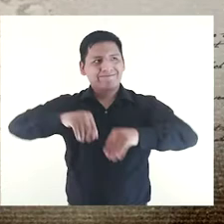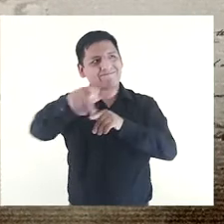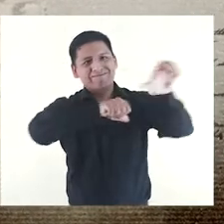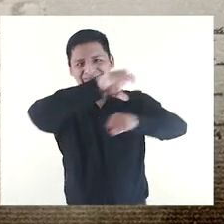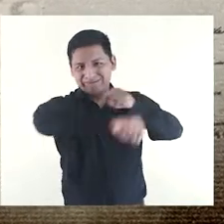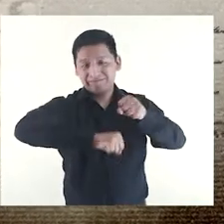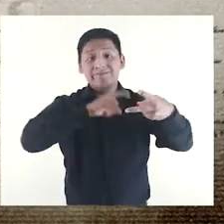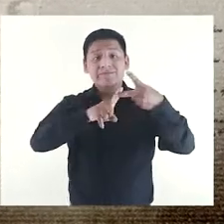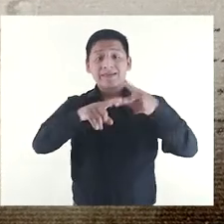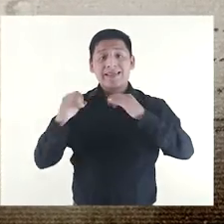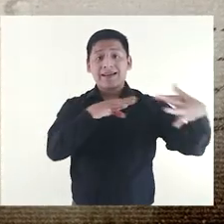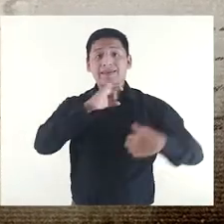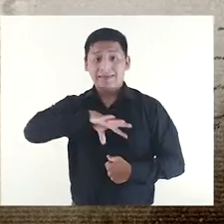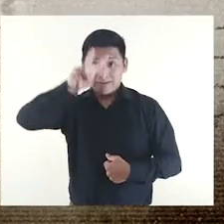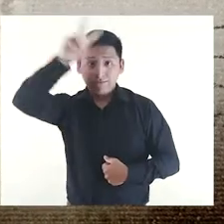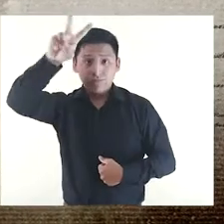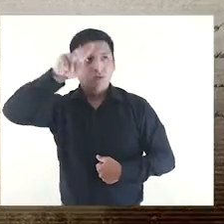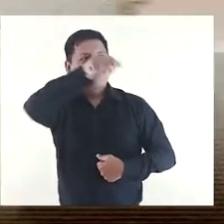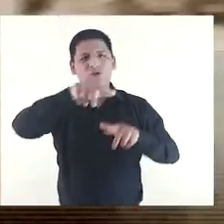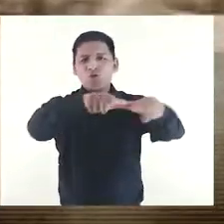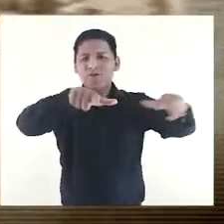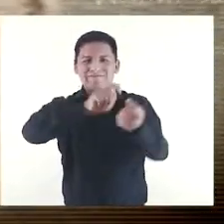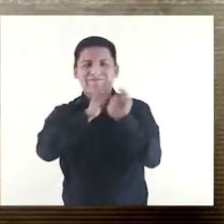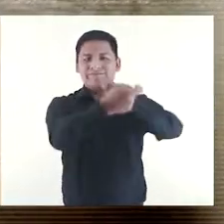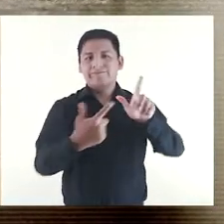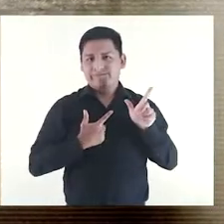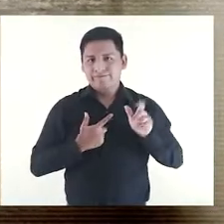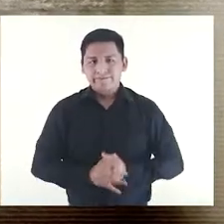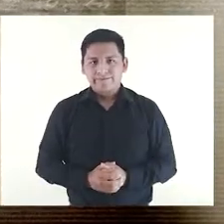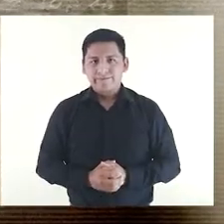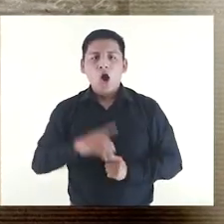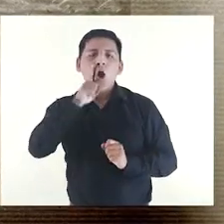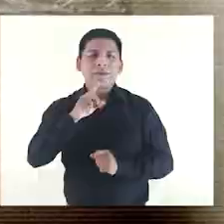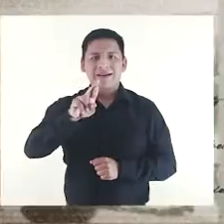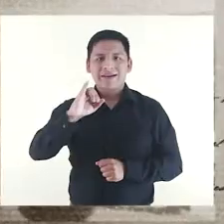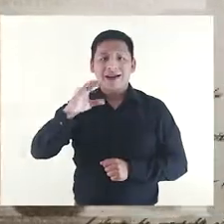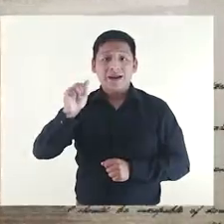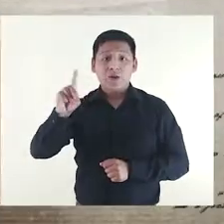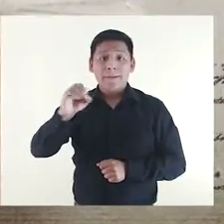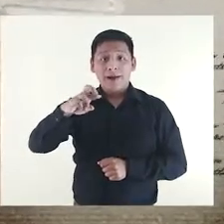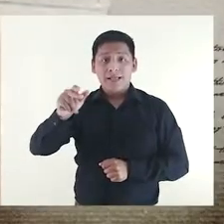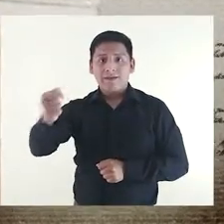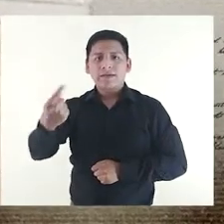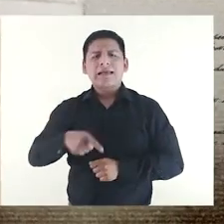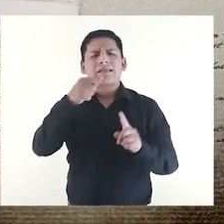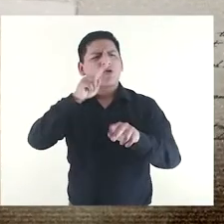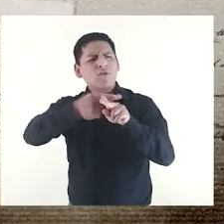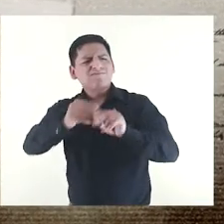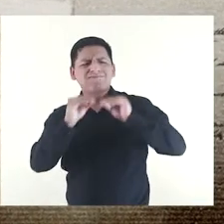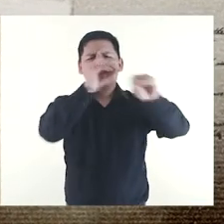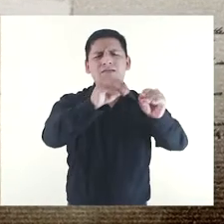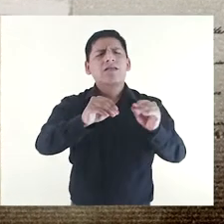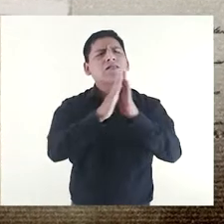realistas a la capital, y luego durante la Guerra del Pacífico, cuando fue convertida en cuartel. El tradicionista y escritor Ricardo